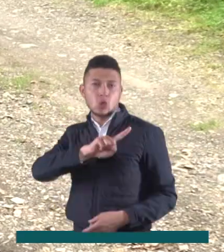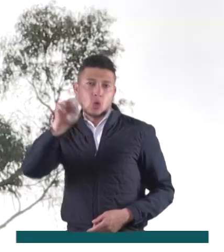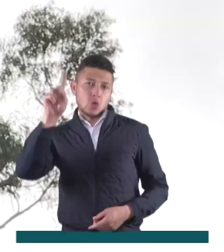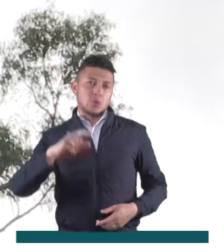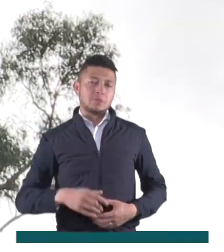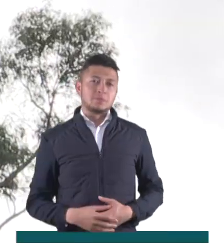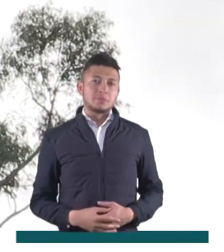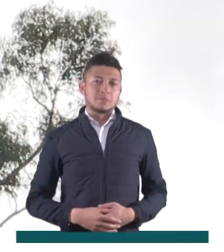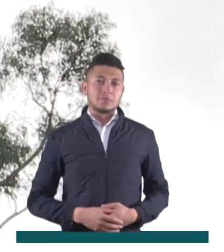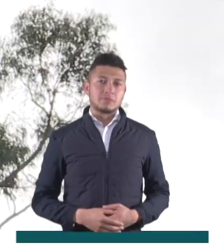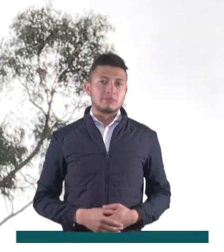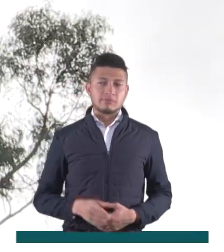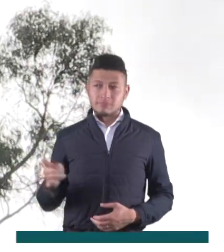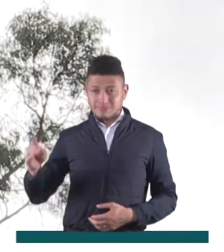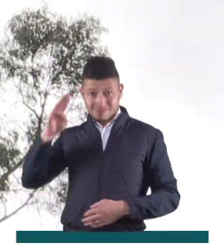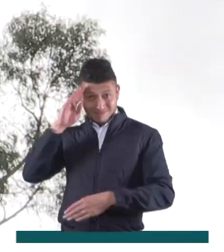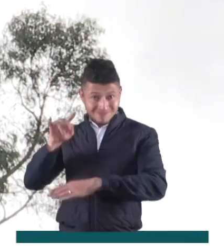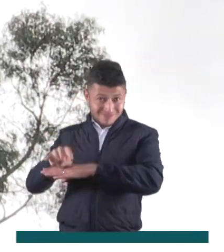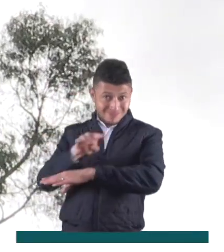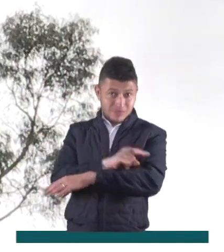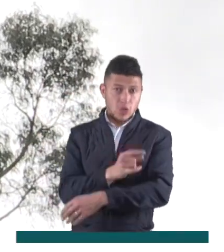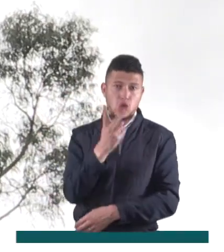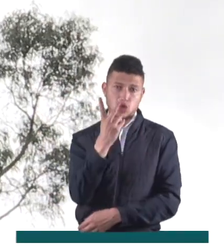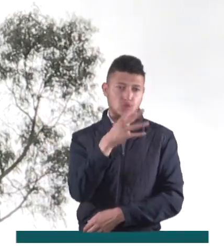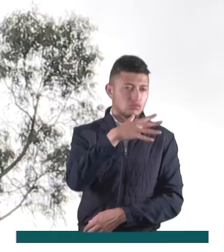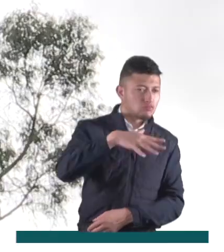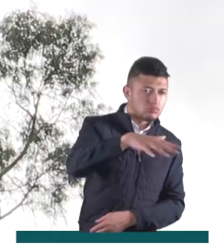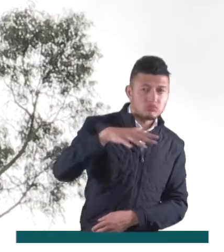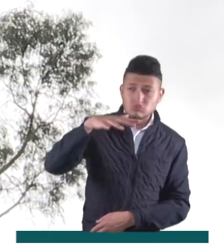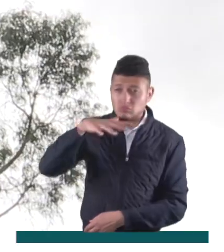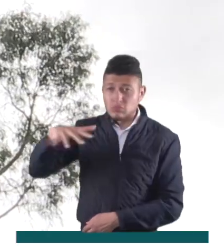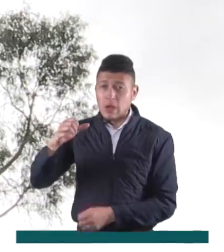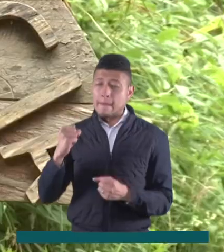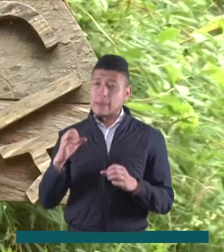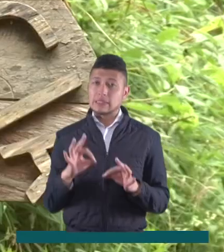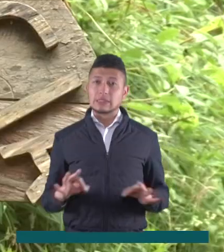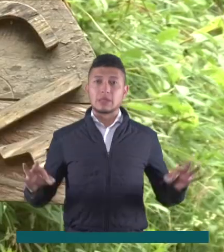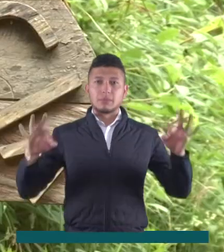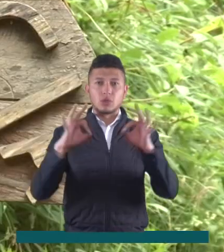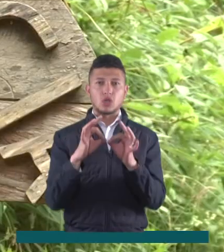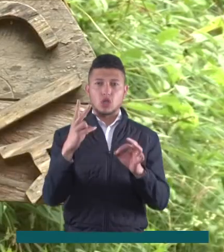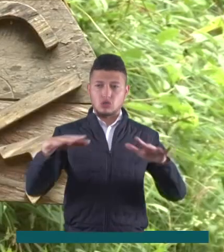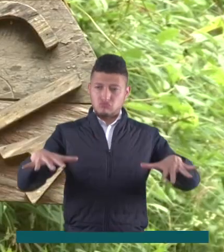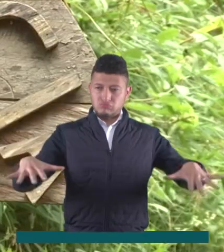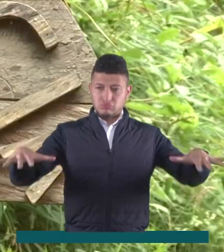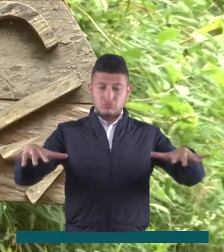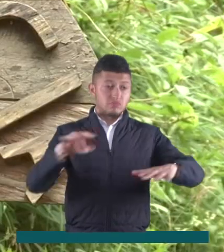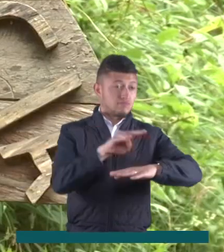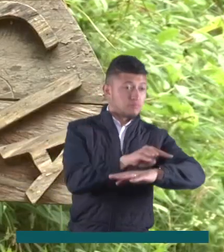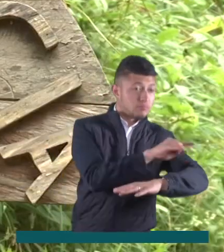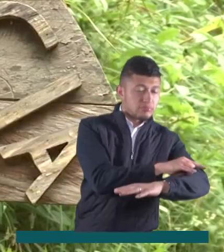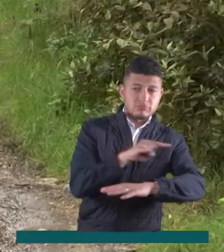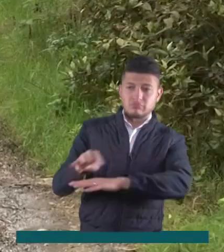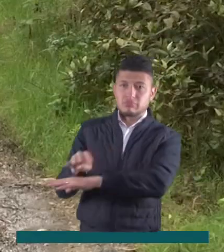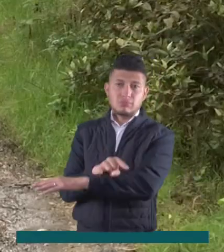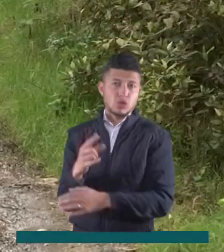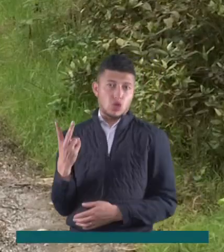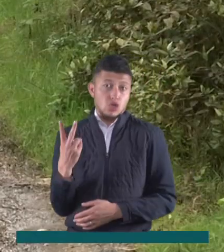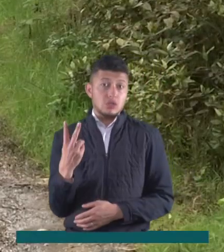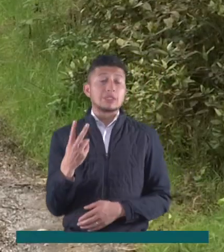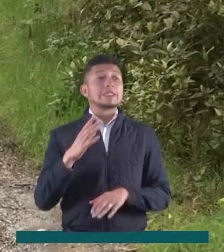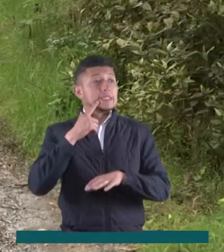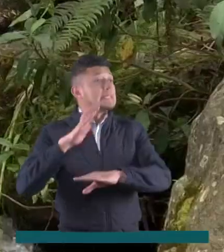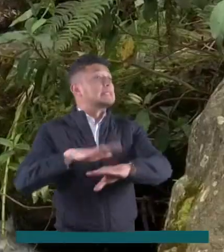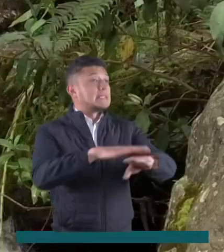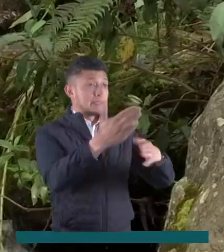mal. Por el momento son dos los guardabosques que están en dos de las veredas ambientalmente más importantes pero se abrirá la convocatoria para que más